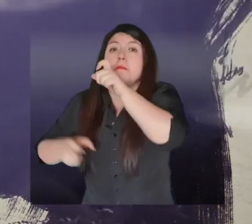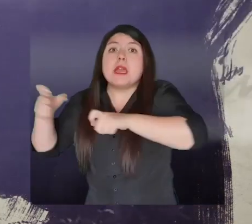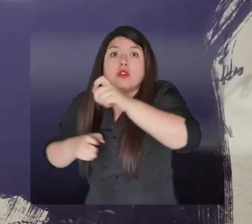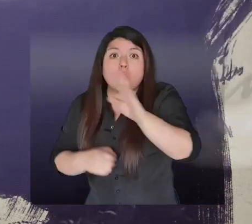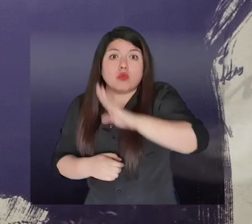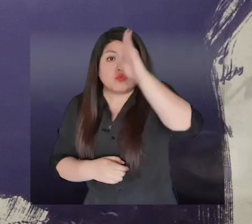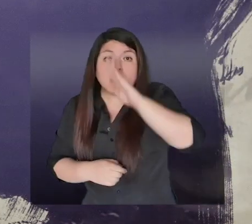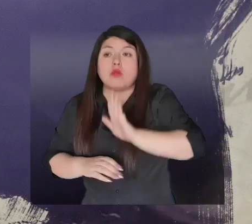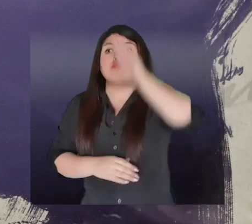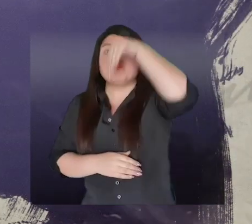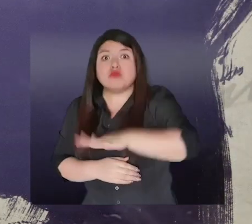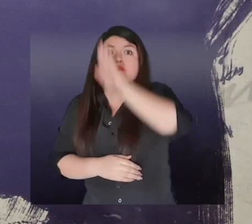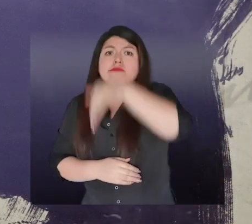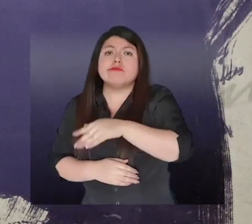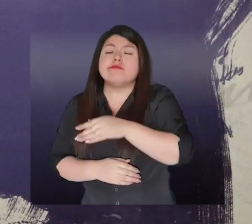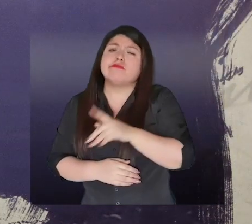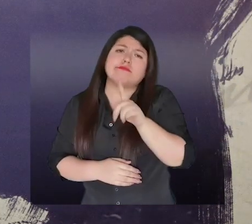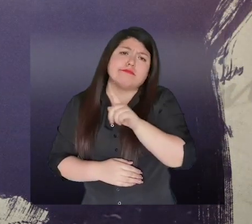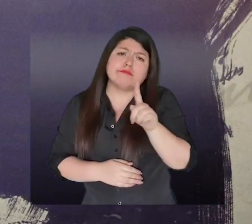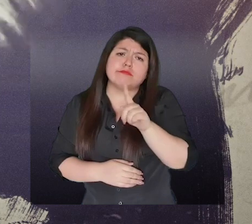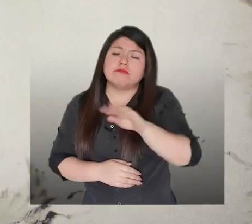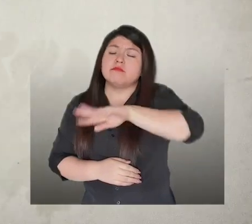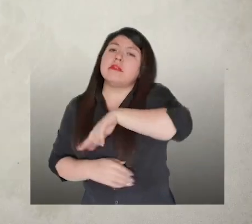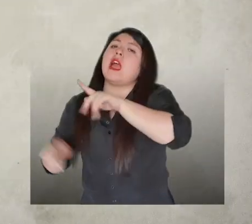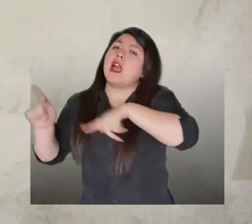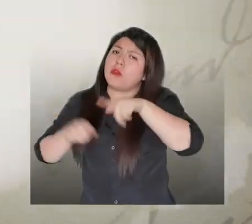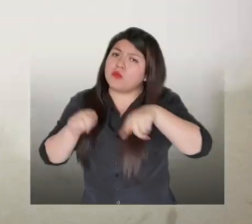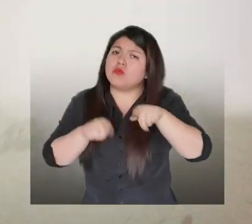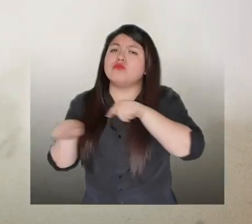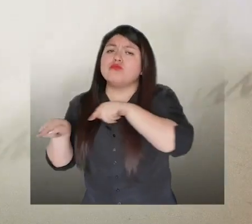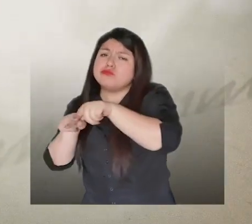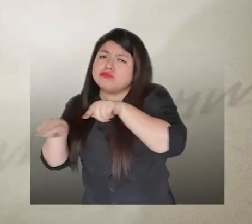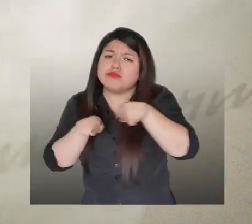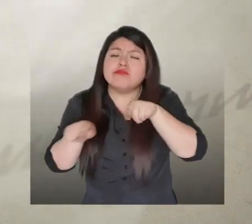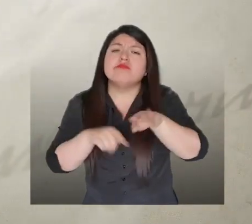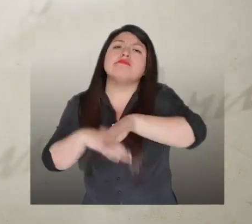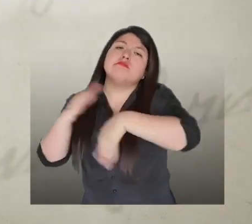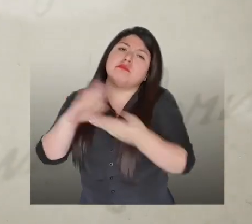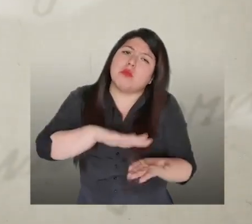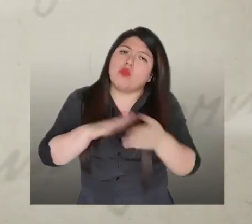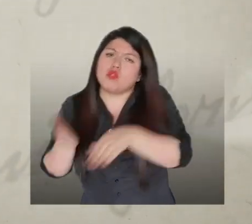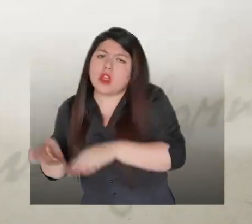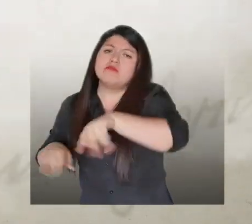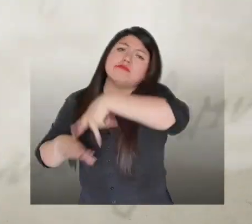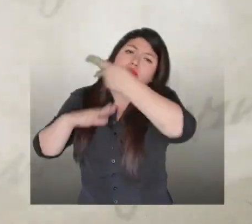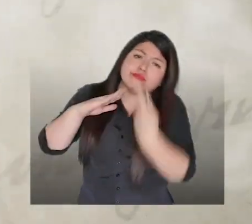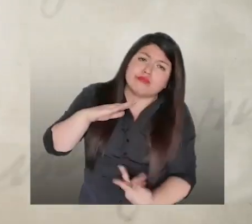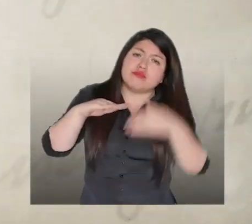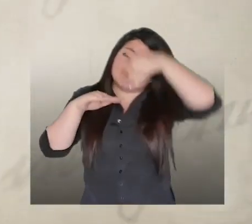caballos estaban acostumbrados a escalar montañas y muchos murieron en los peñascos. Sin embargo, el heroico plan